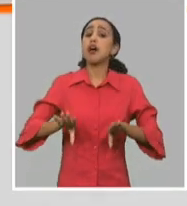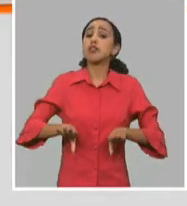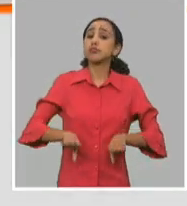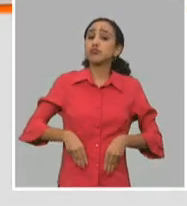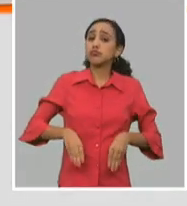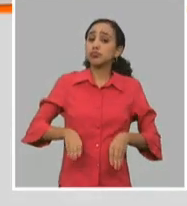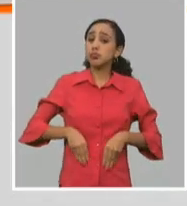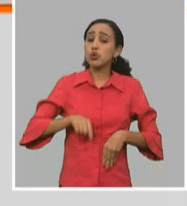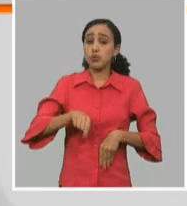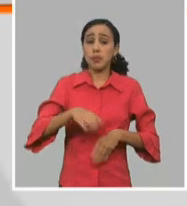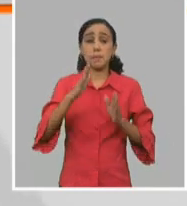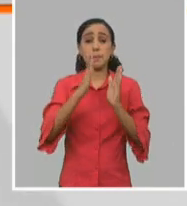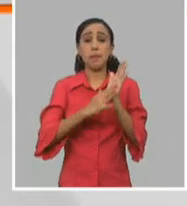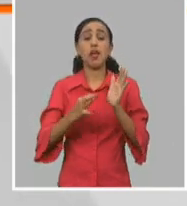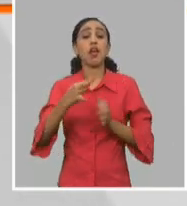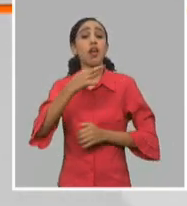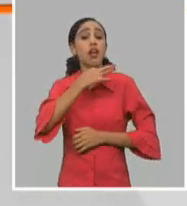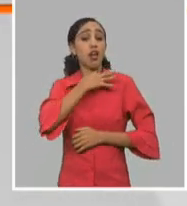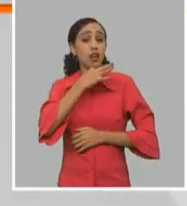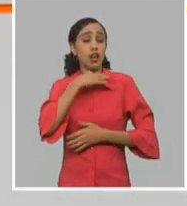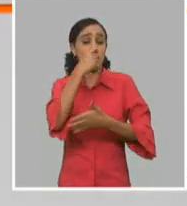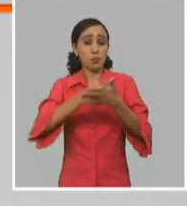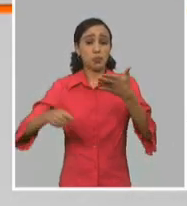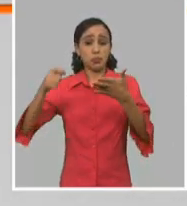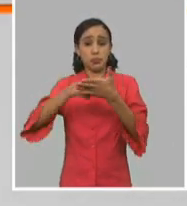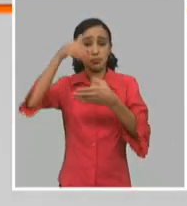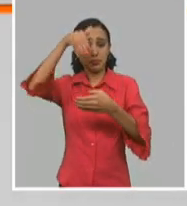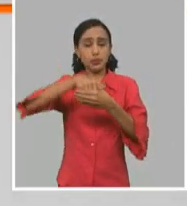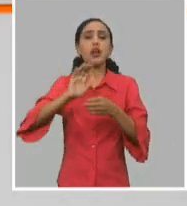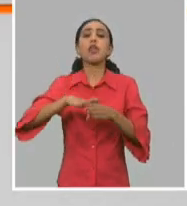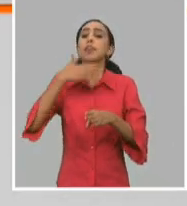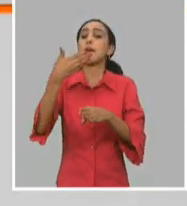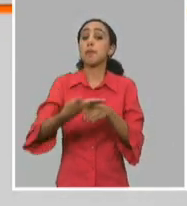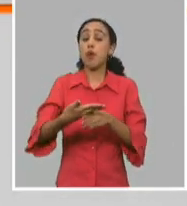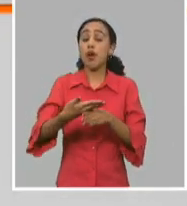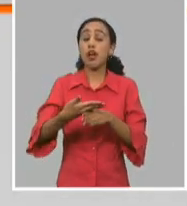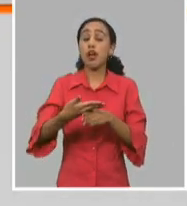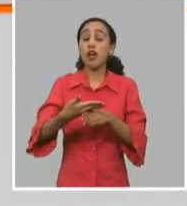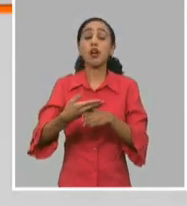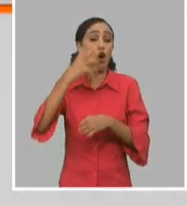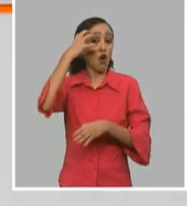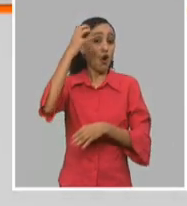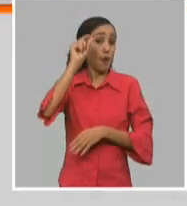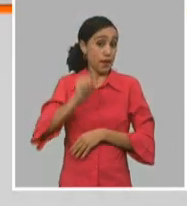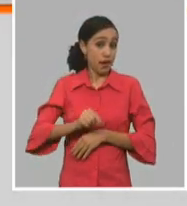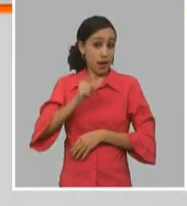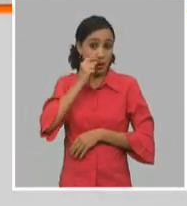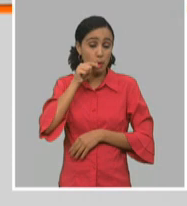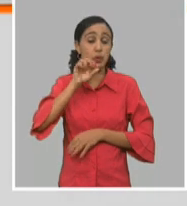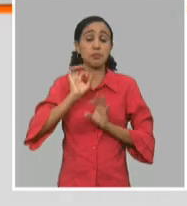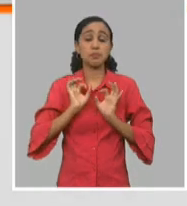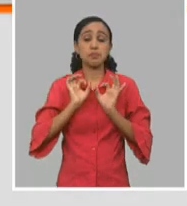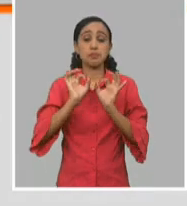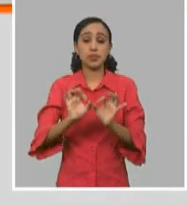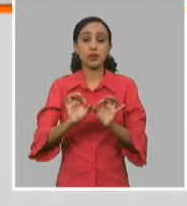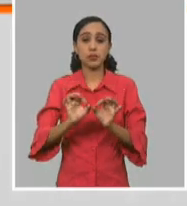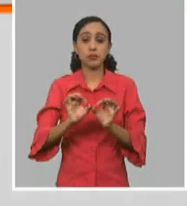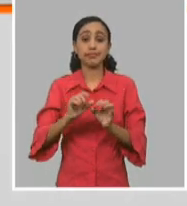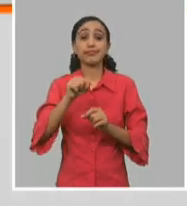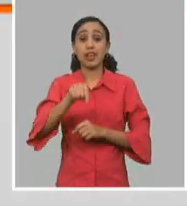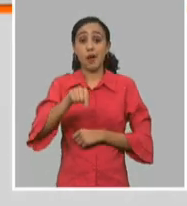en enero la elección y después asumió como gobernador y prácticamente ha tenido que